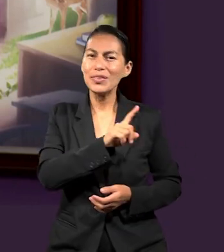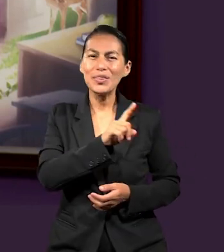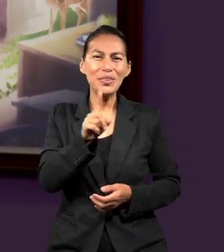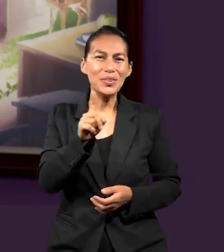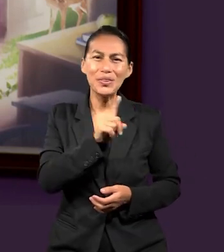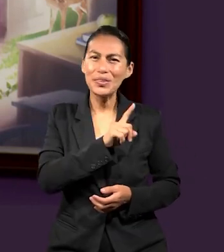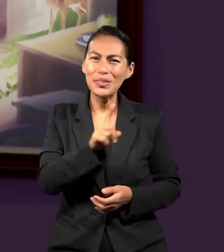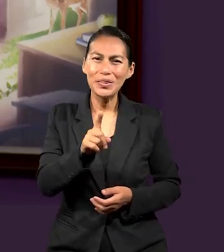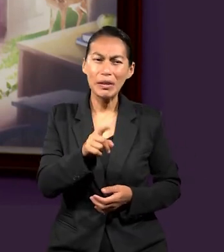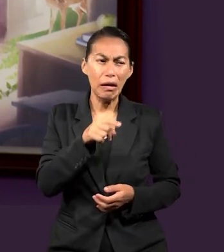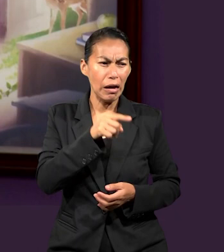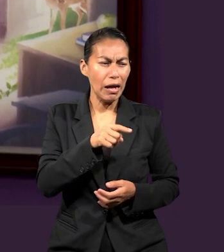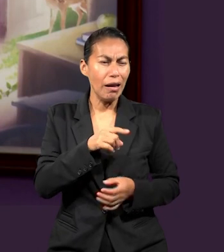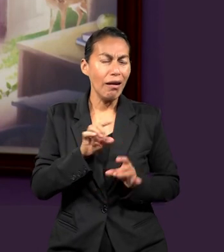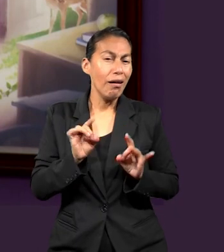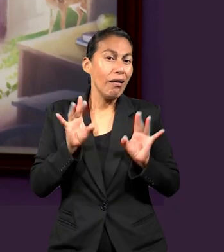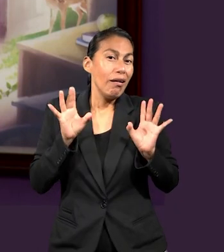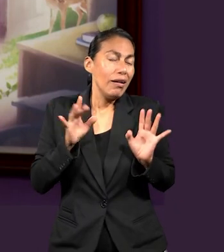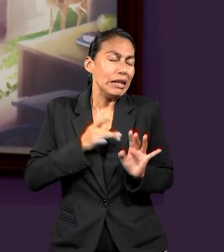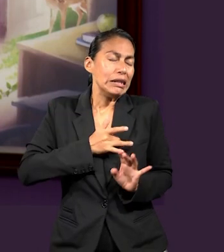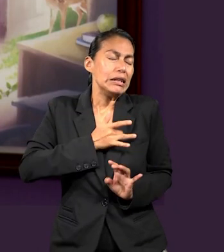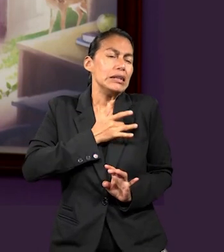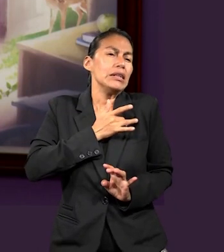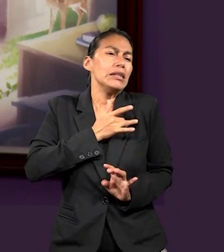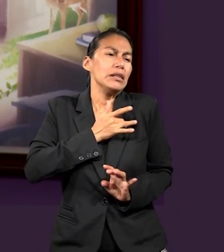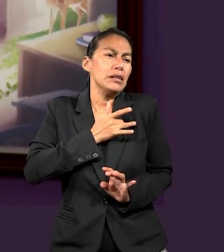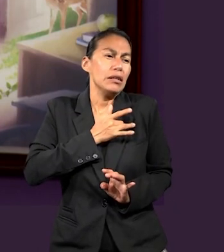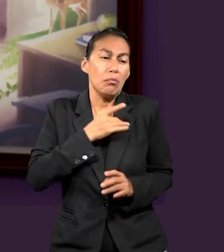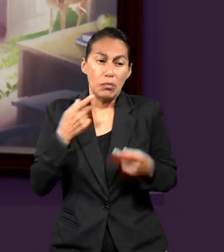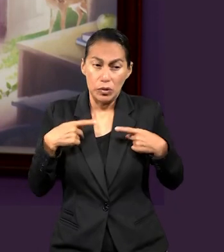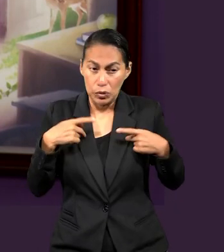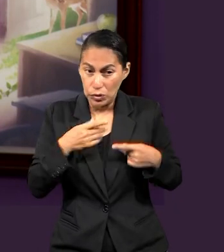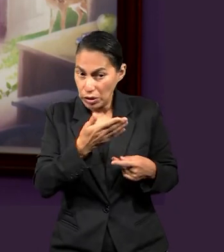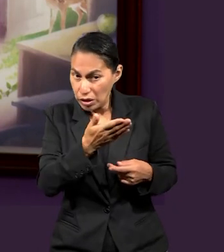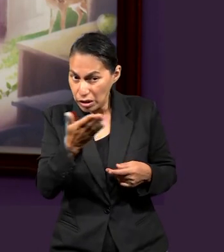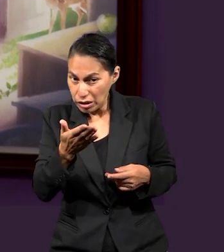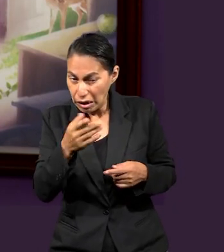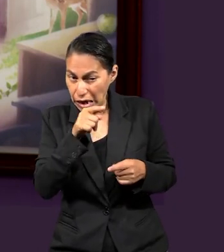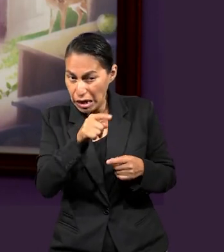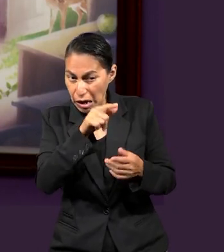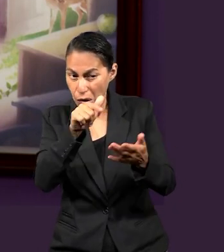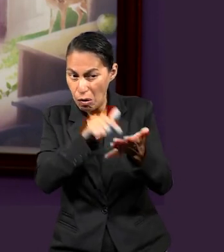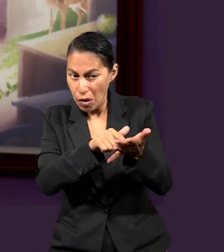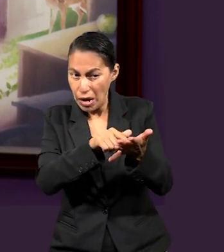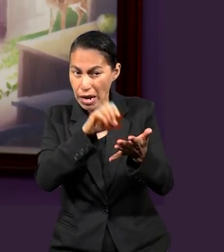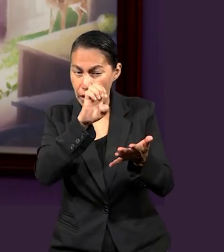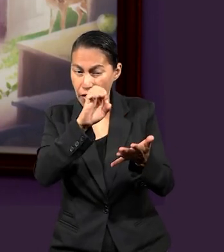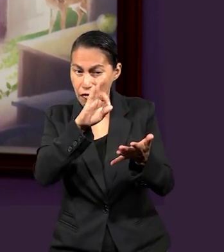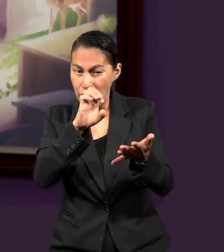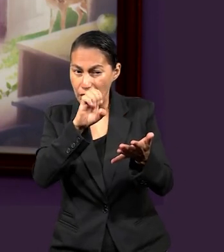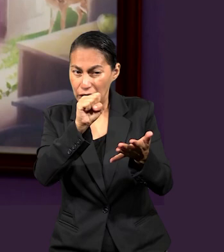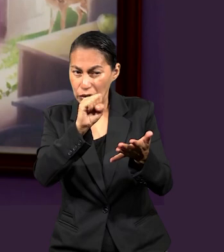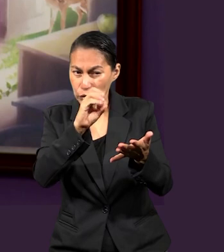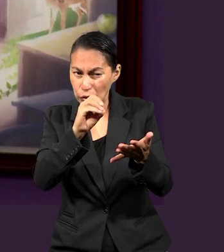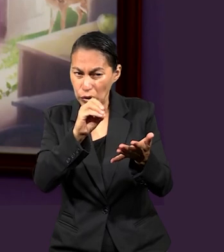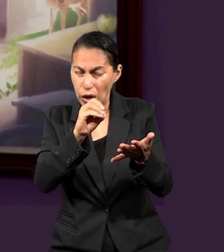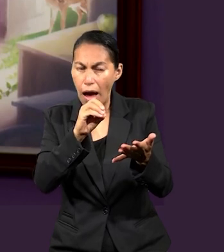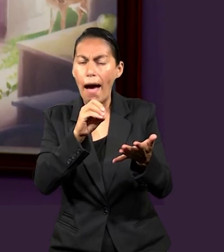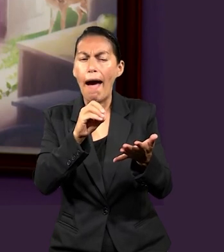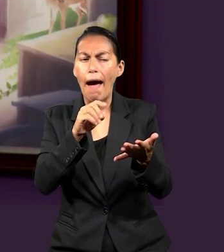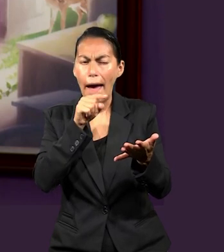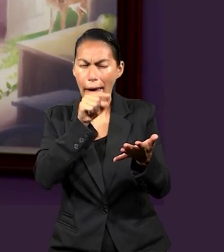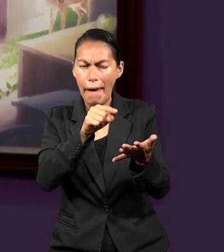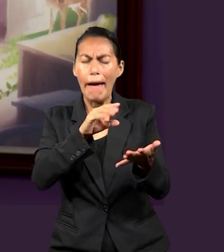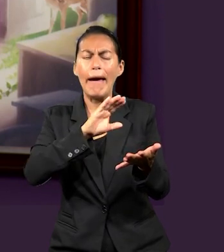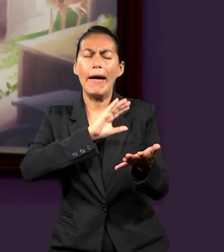tienes que escribirle a. Sino que él encontró a este pueblo y dice definitivamente los quiero tanto que quiero invitarlos a